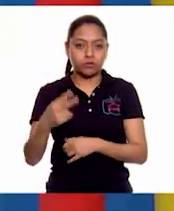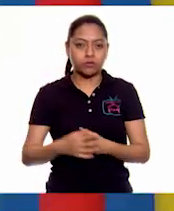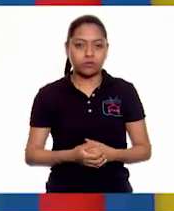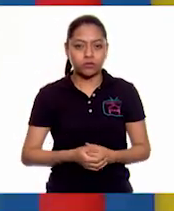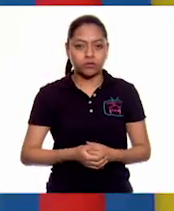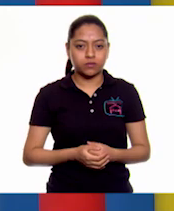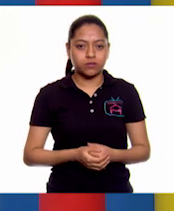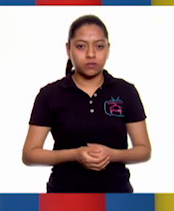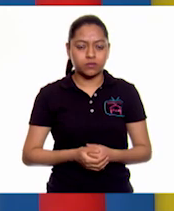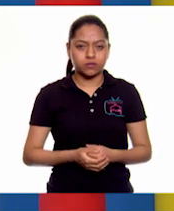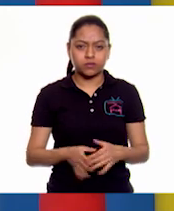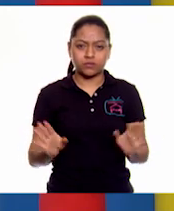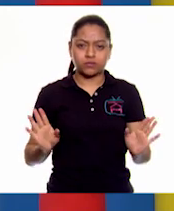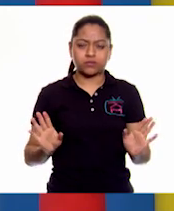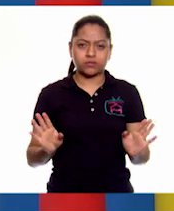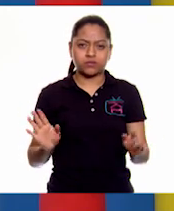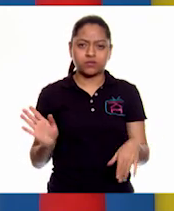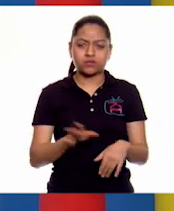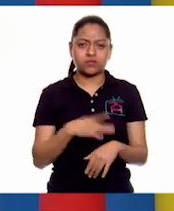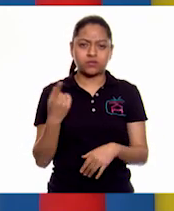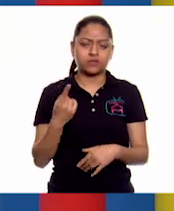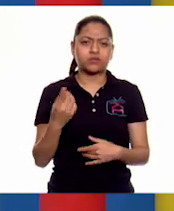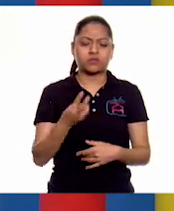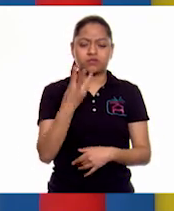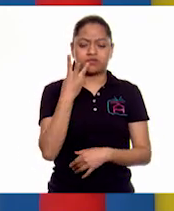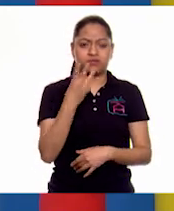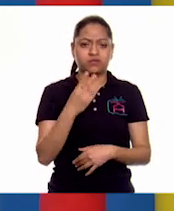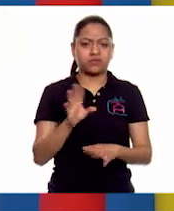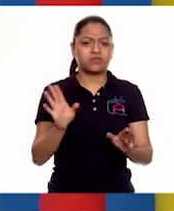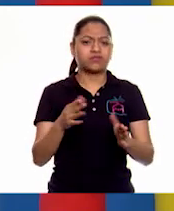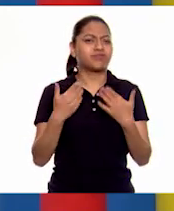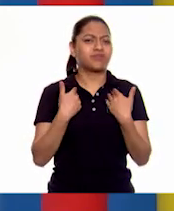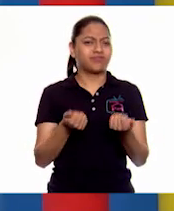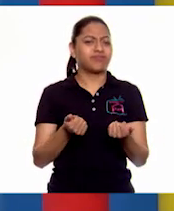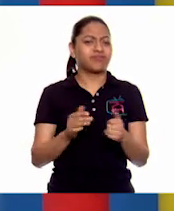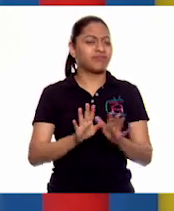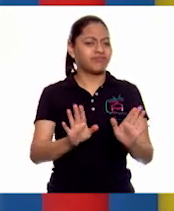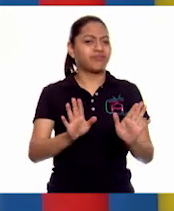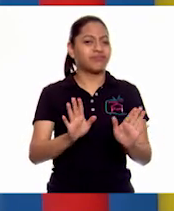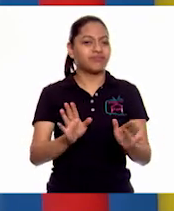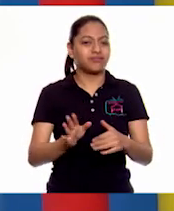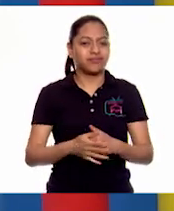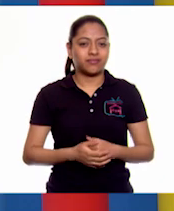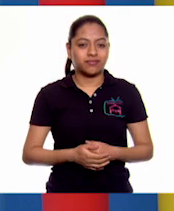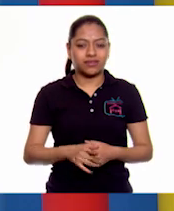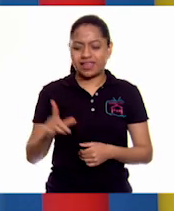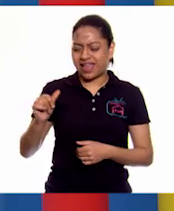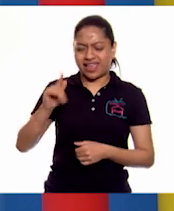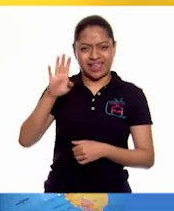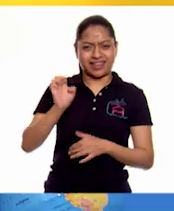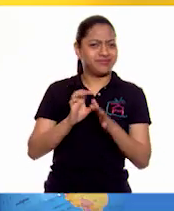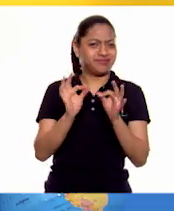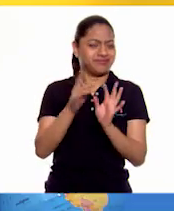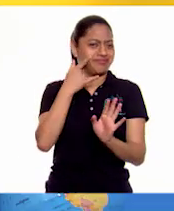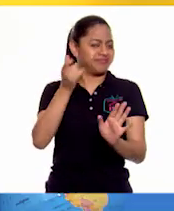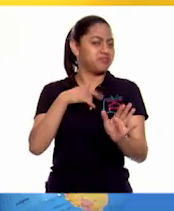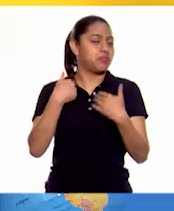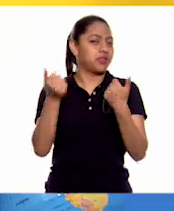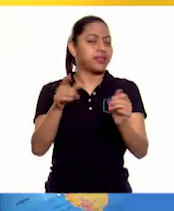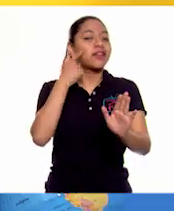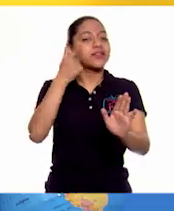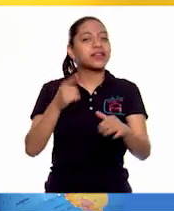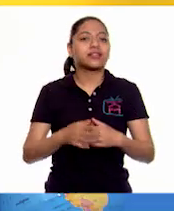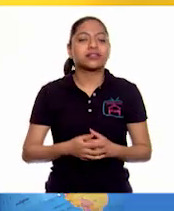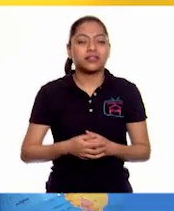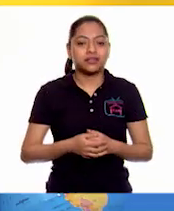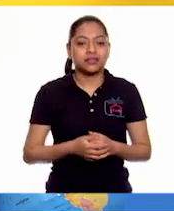profesora en el video usó uno, Ale? Maestro, ¿me pueden explicar? No entiendo lo que dice Ale. Claro que sí. Mira,